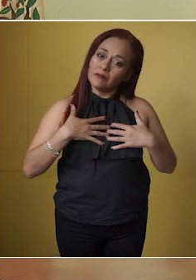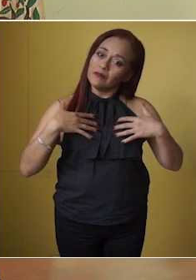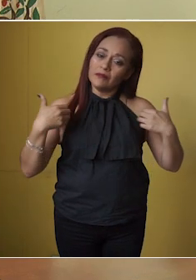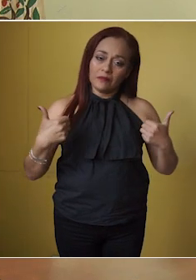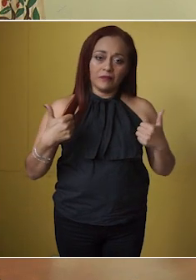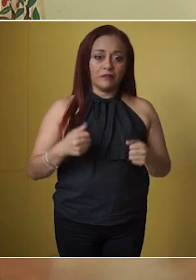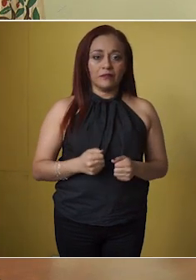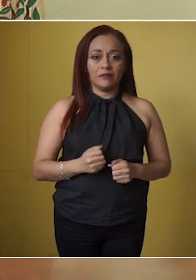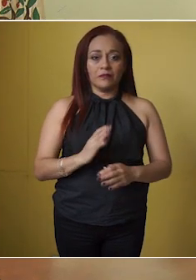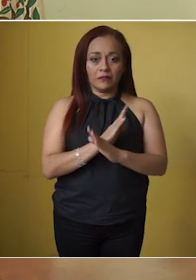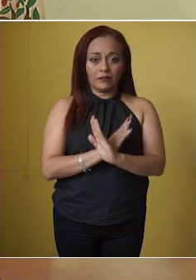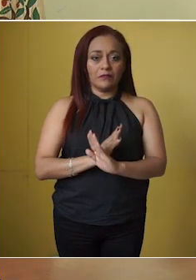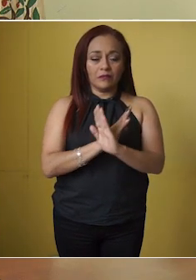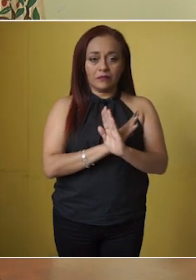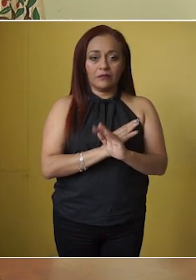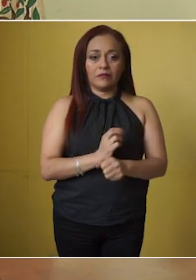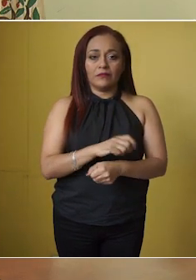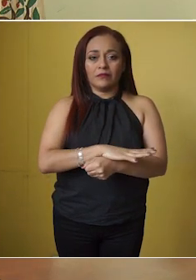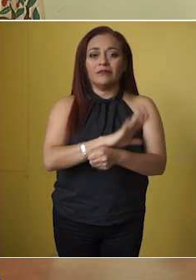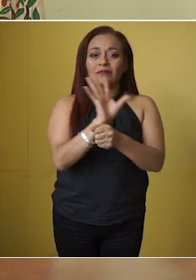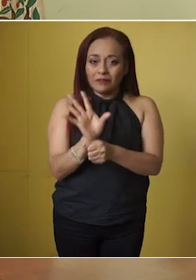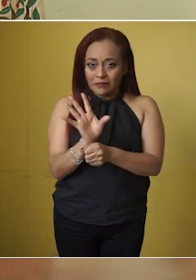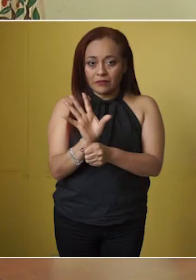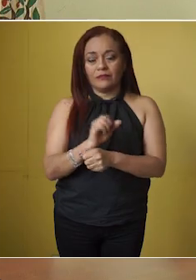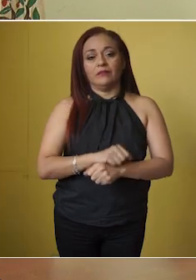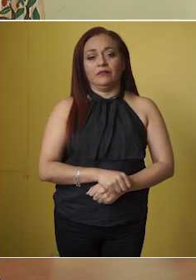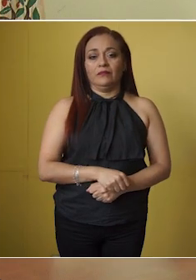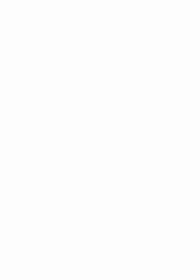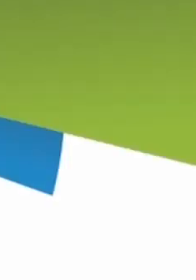Por favor, evitemos el COVID-19.